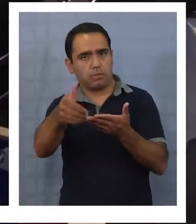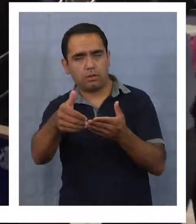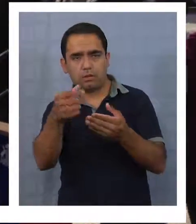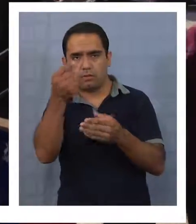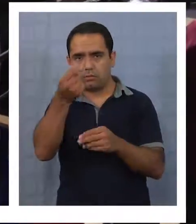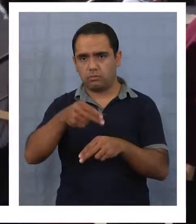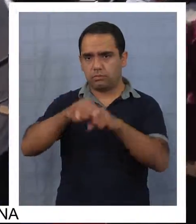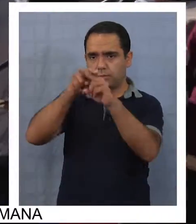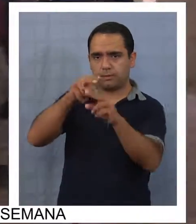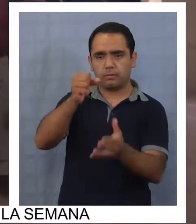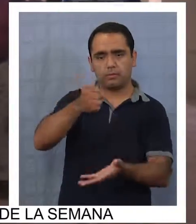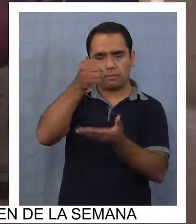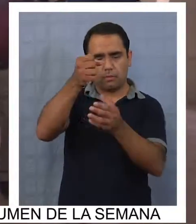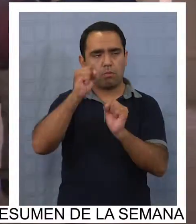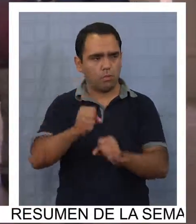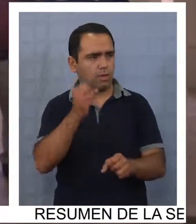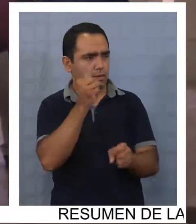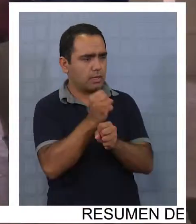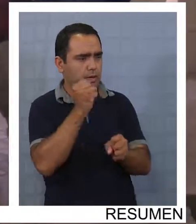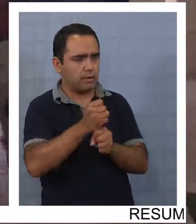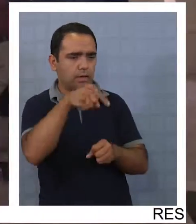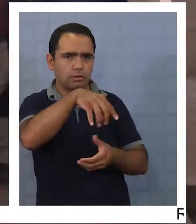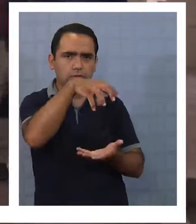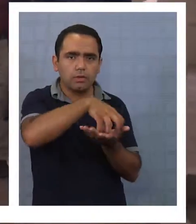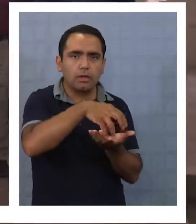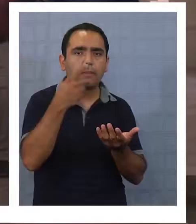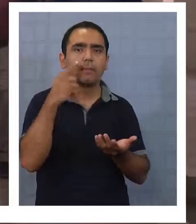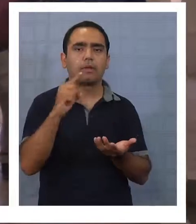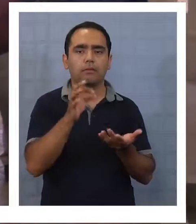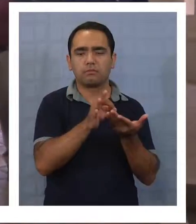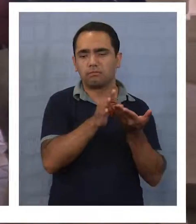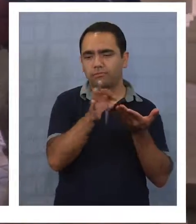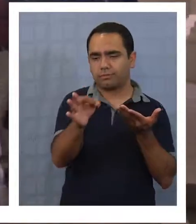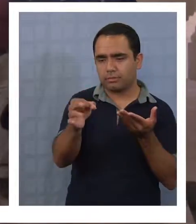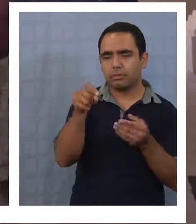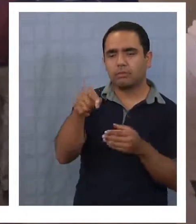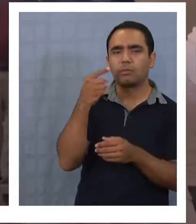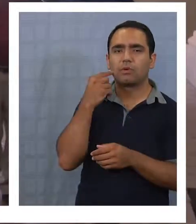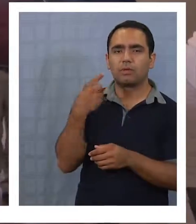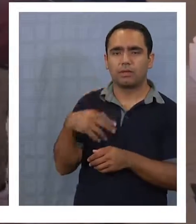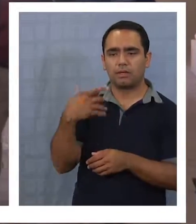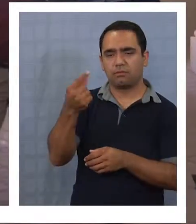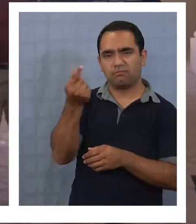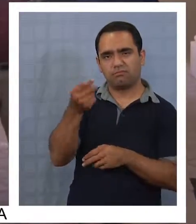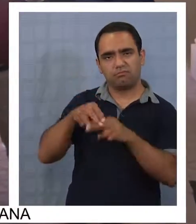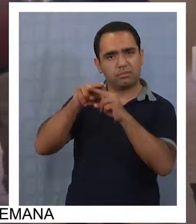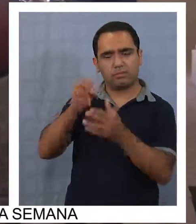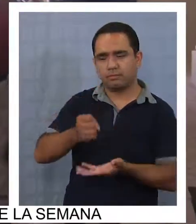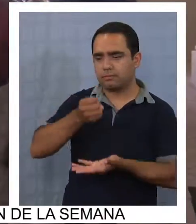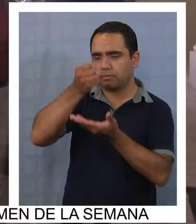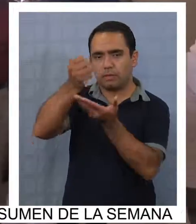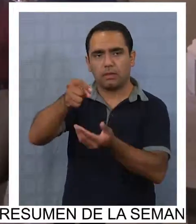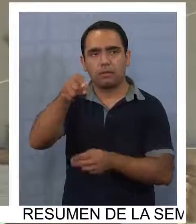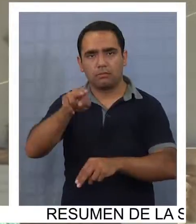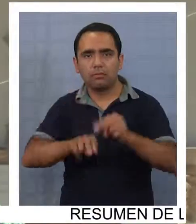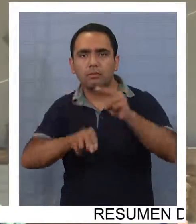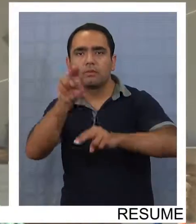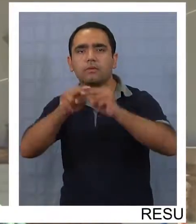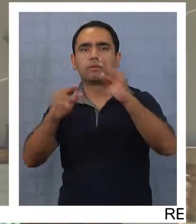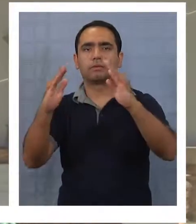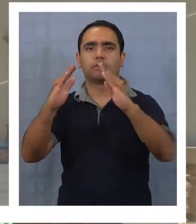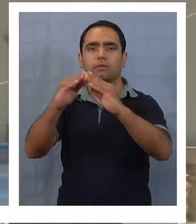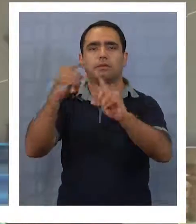hacer una obra en la zona urbana, pero el valor simbólico y lo que recuperamos ya lo hablaba en la misma comunidad,